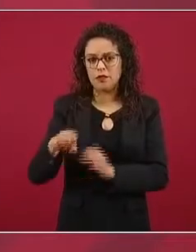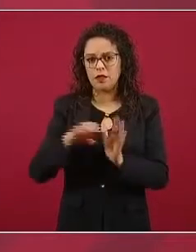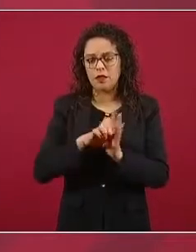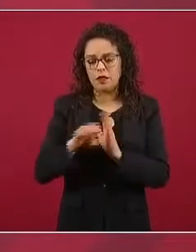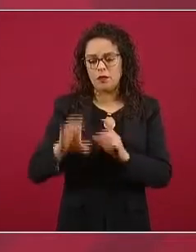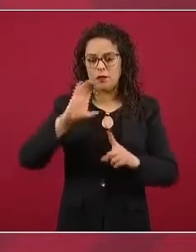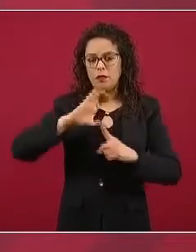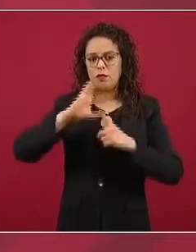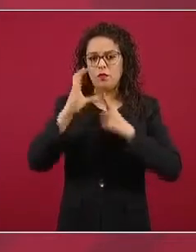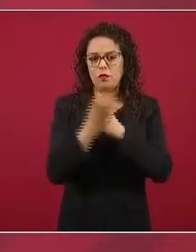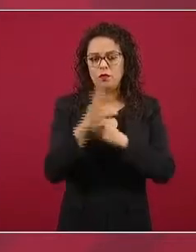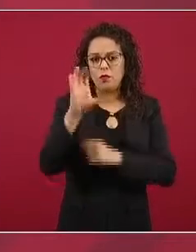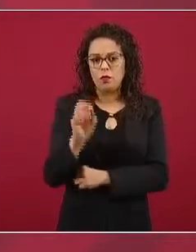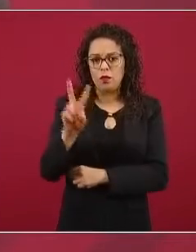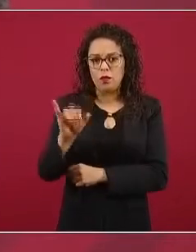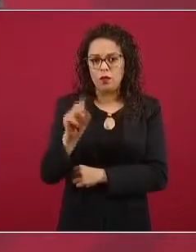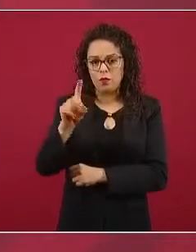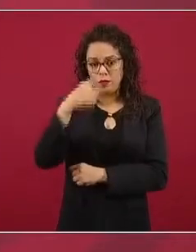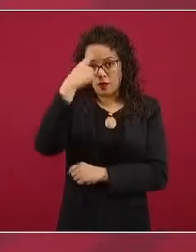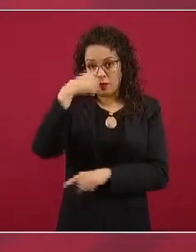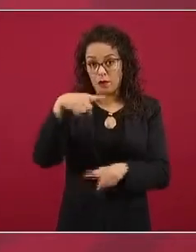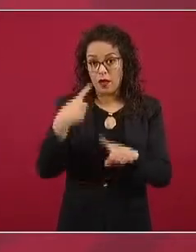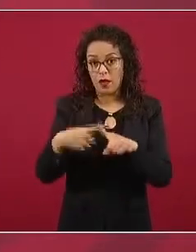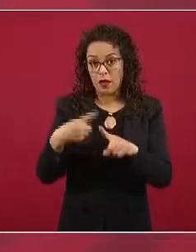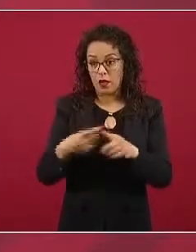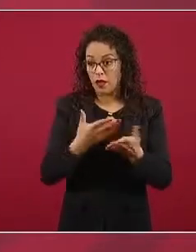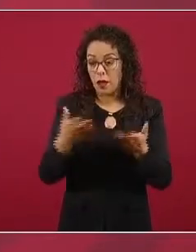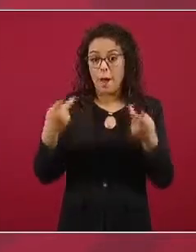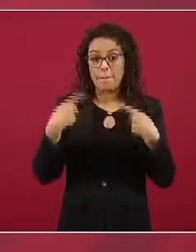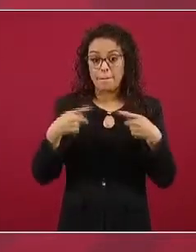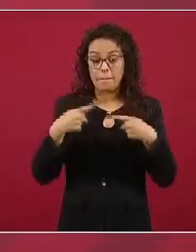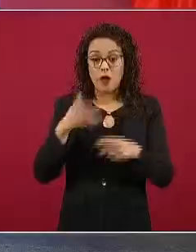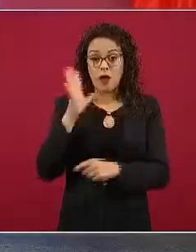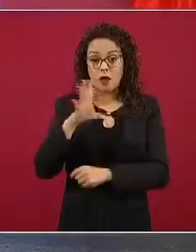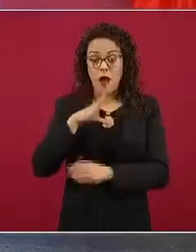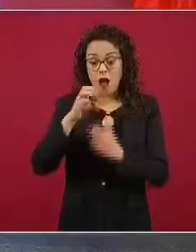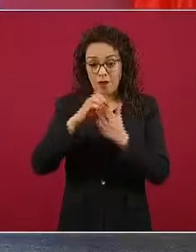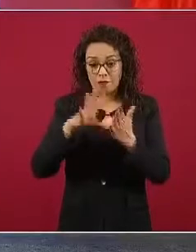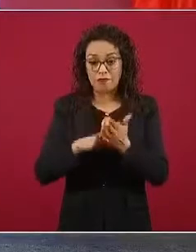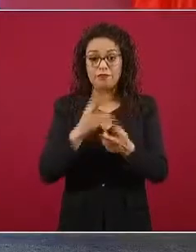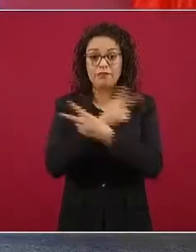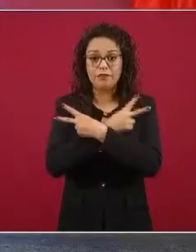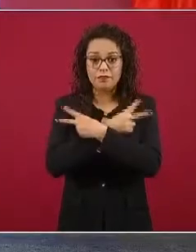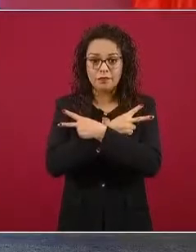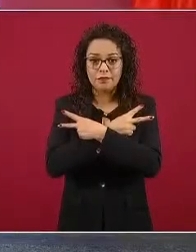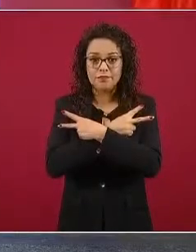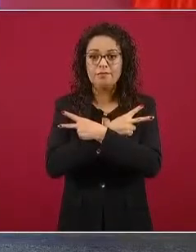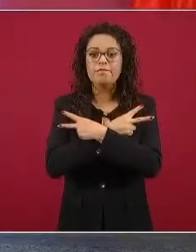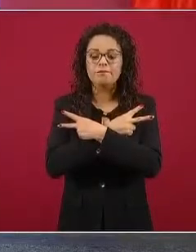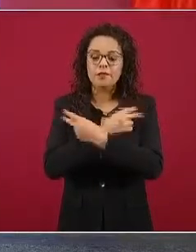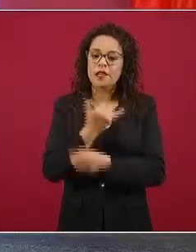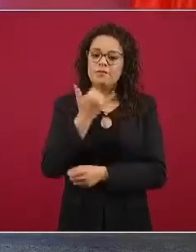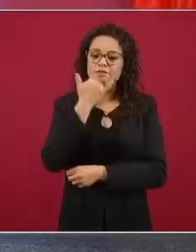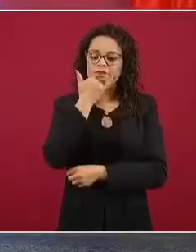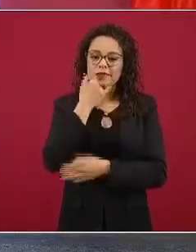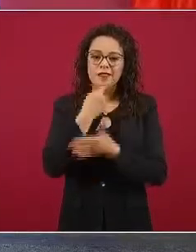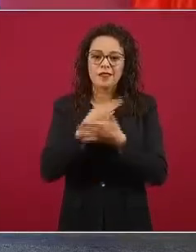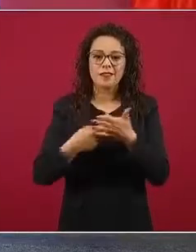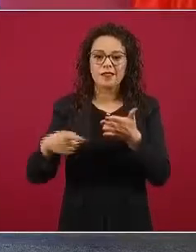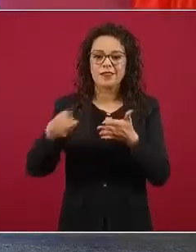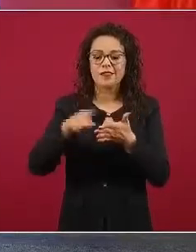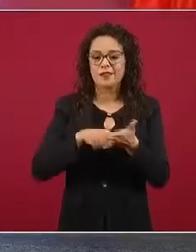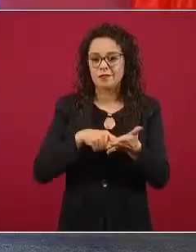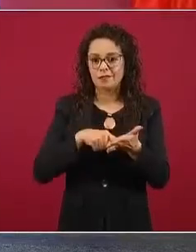COVID, que es para aquellos que ya tenían sus vacaciones programadas y que las están cancelando. La guardia COVID, porque